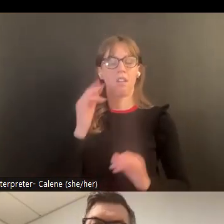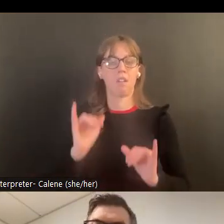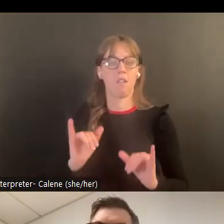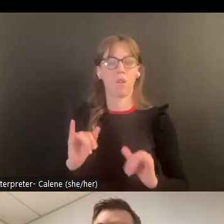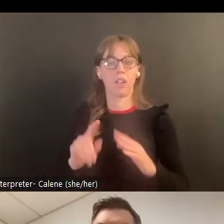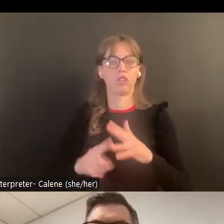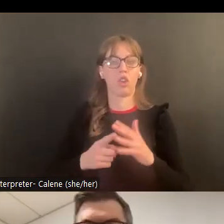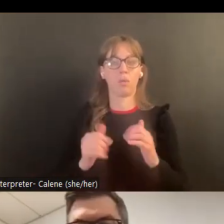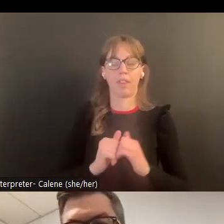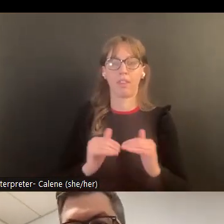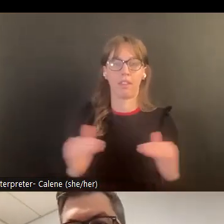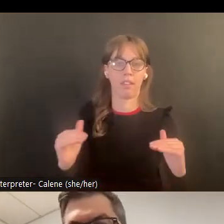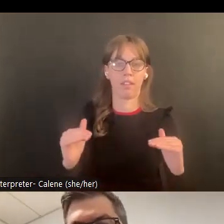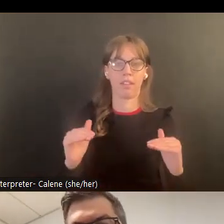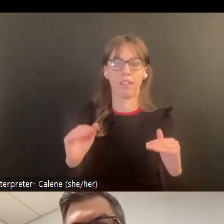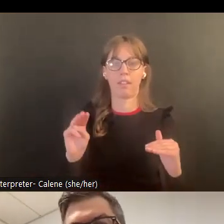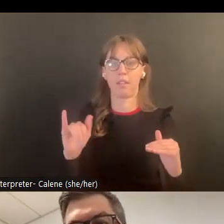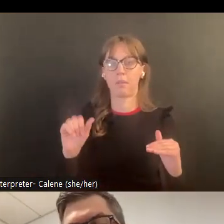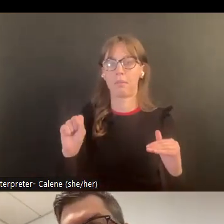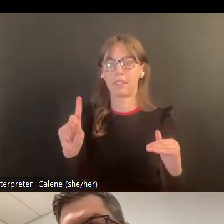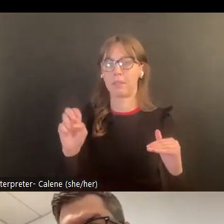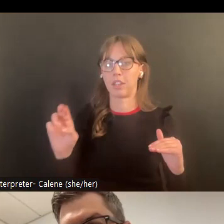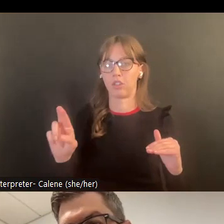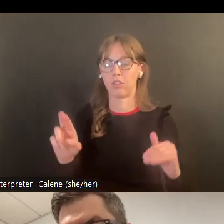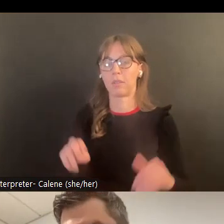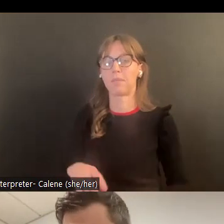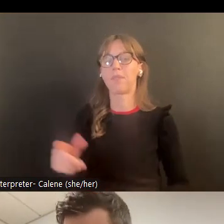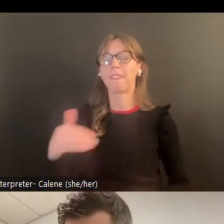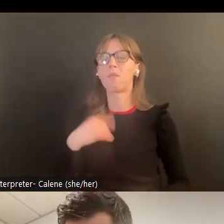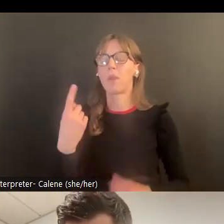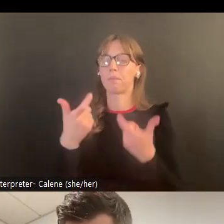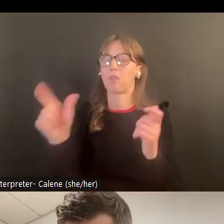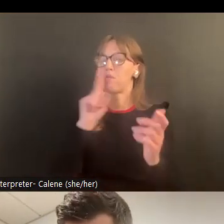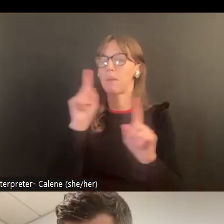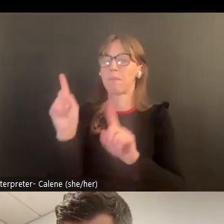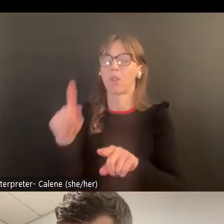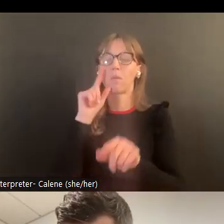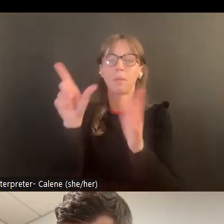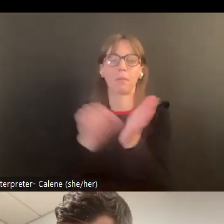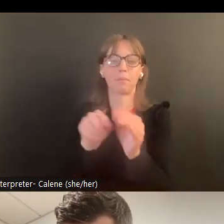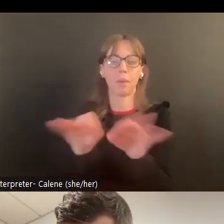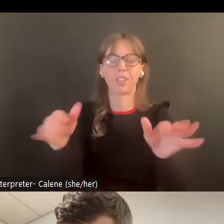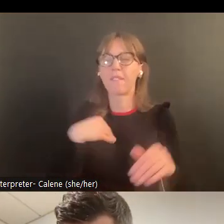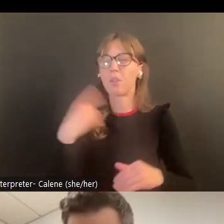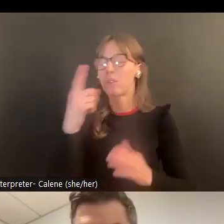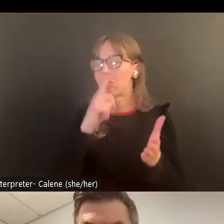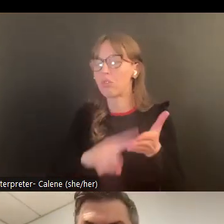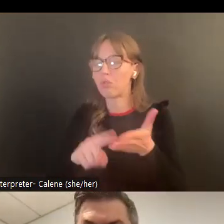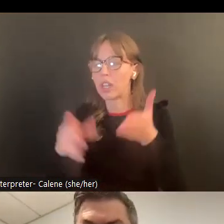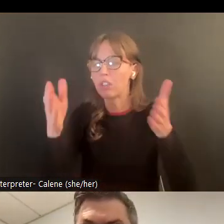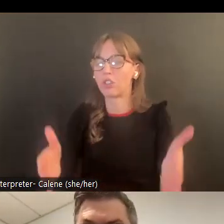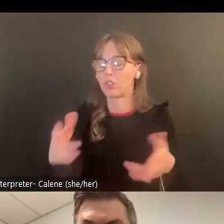hacen un asesoramiento lab en ese caso yo creo que eso que está avanzando creo que tienen así un reporte que va a salir y